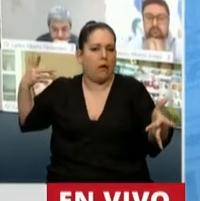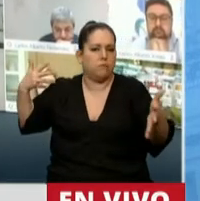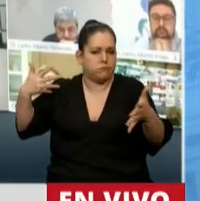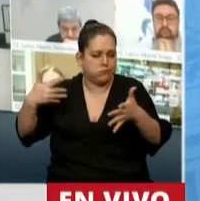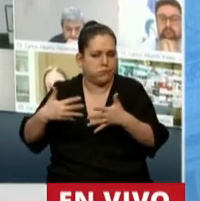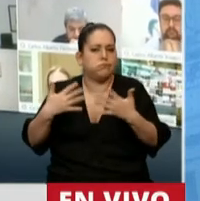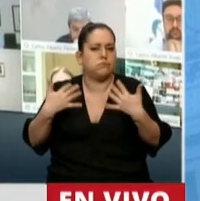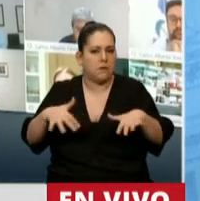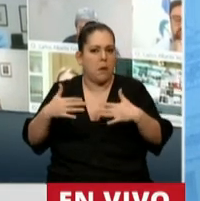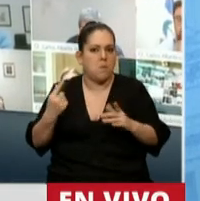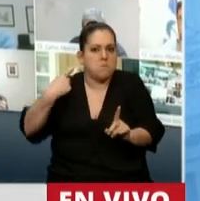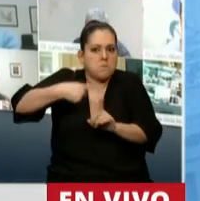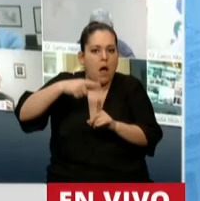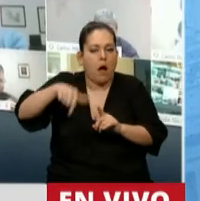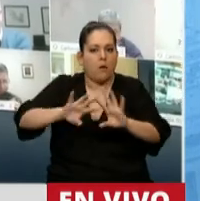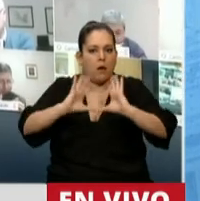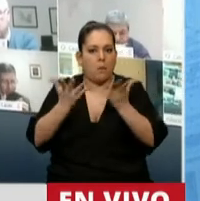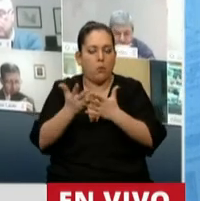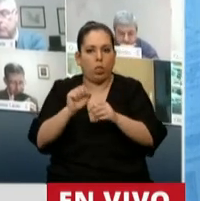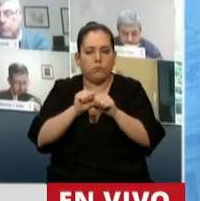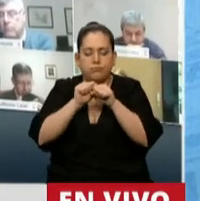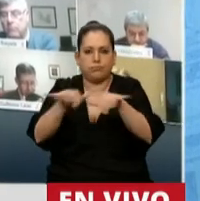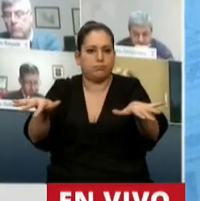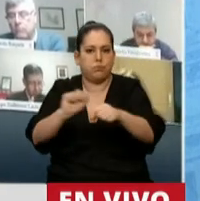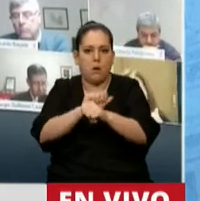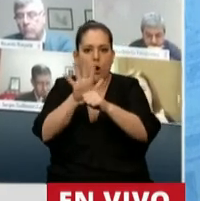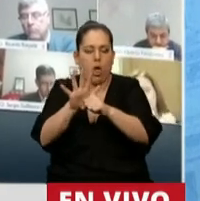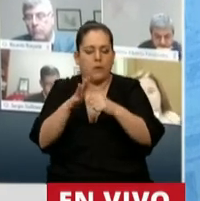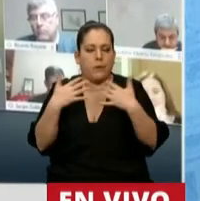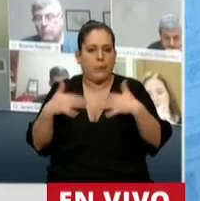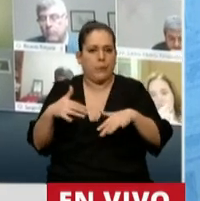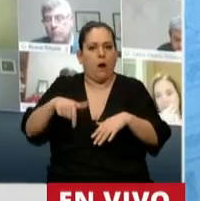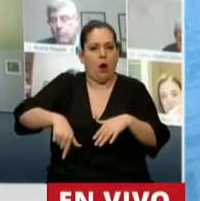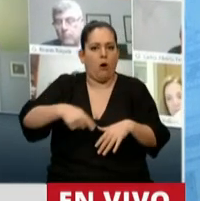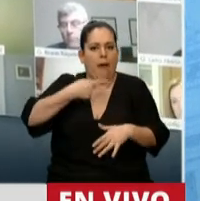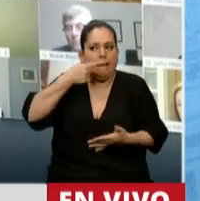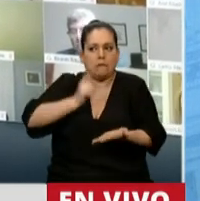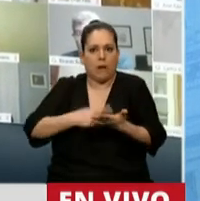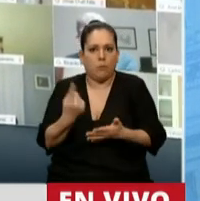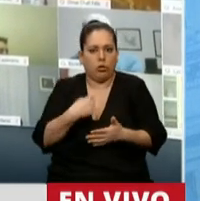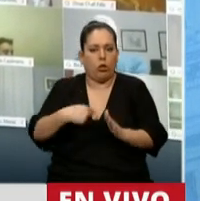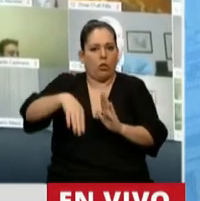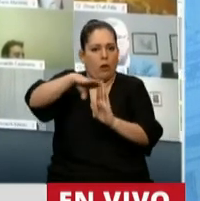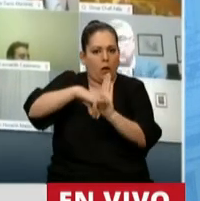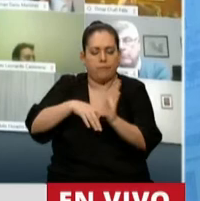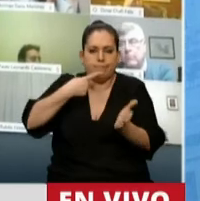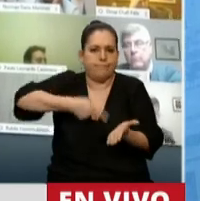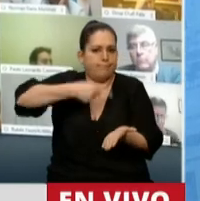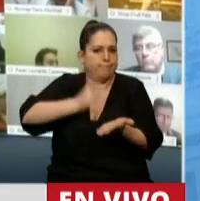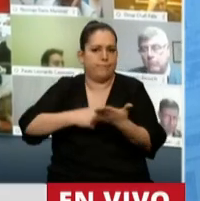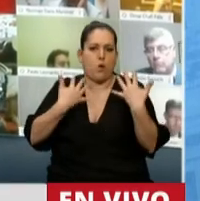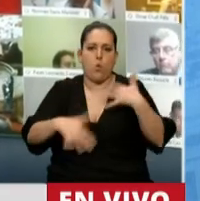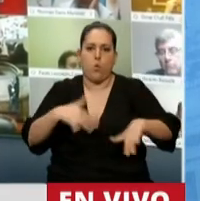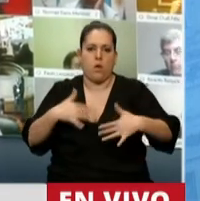repercutido fuertemente en nuestra economía y que está requiriendo de estas medidas urgentes e integrales.